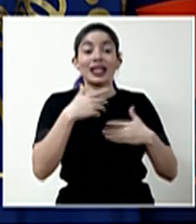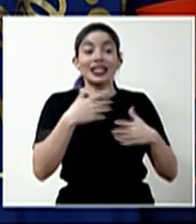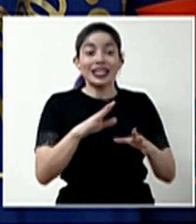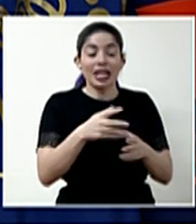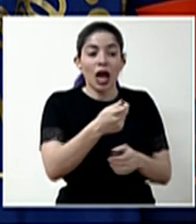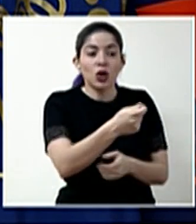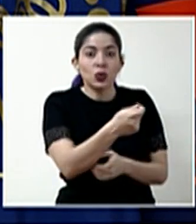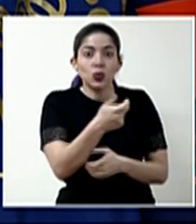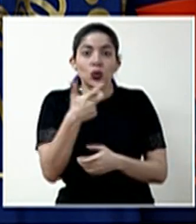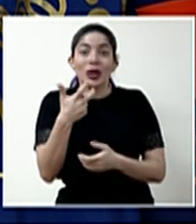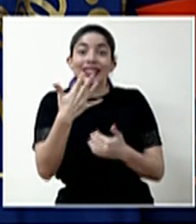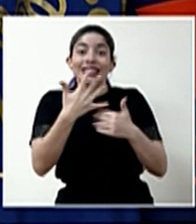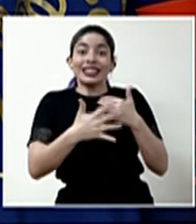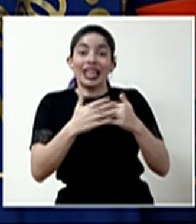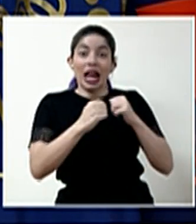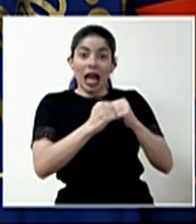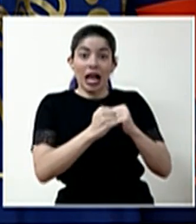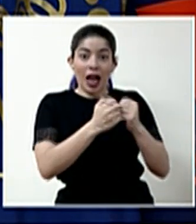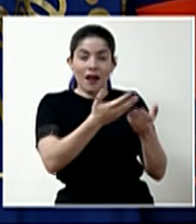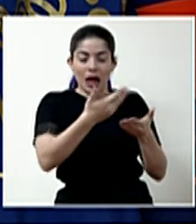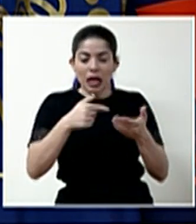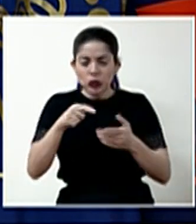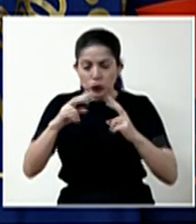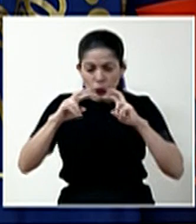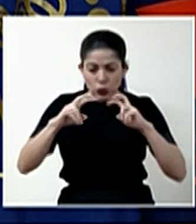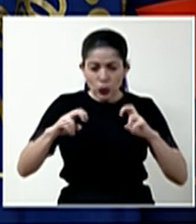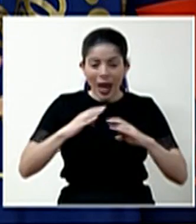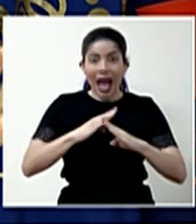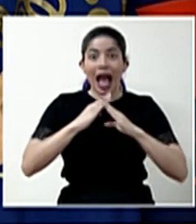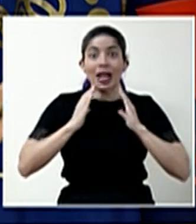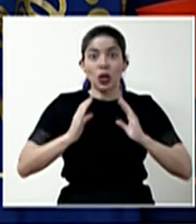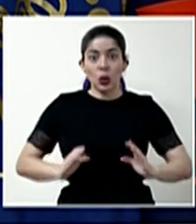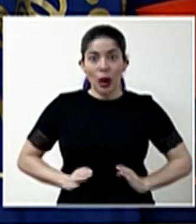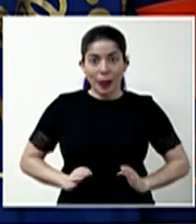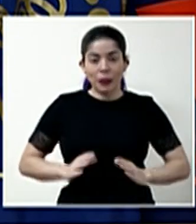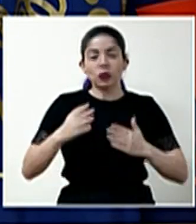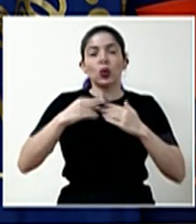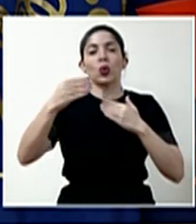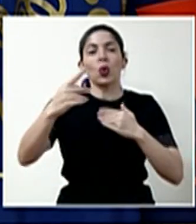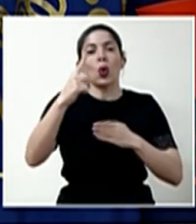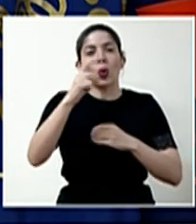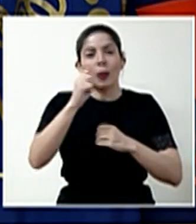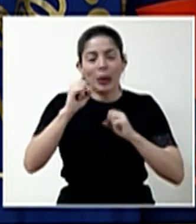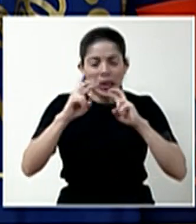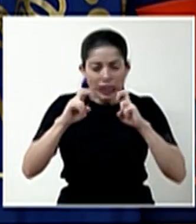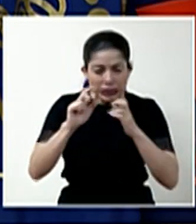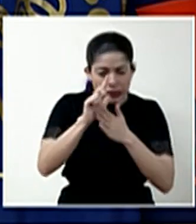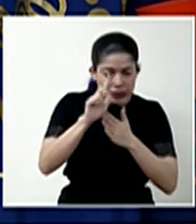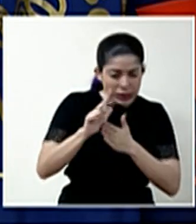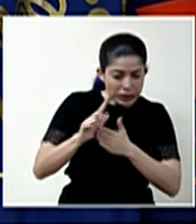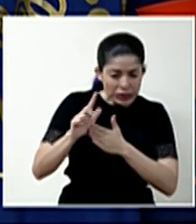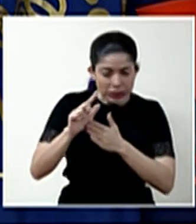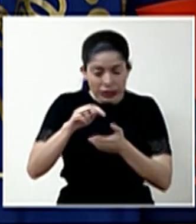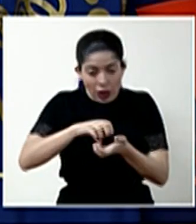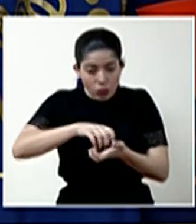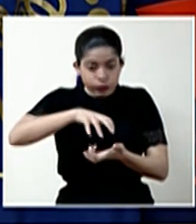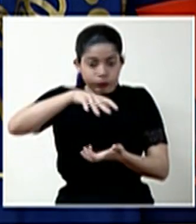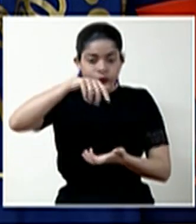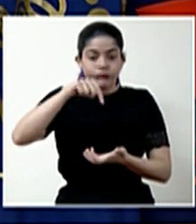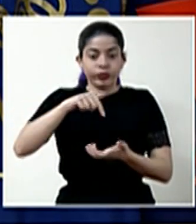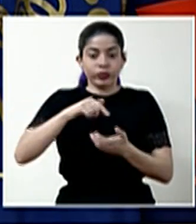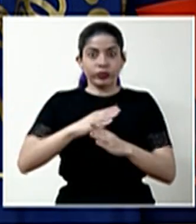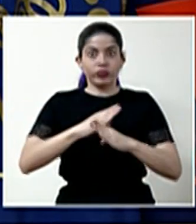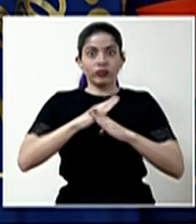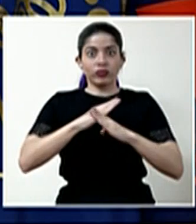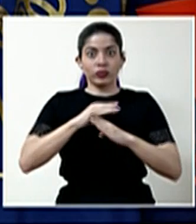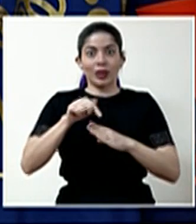que generan los caballos y el control de calidad que durará más o menos otro mes. Así que, habrá producto de esta